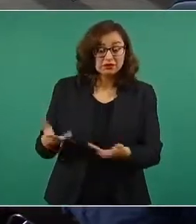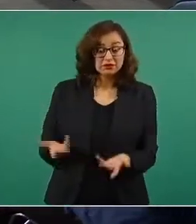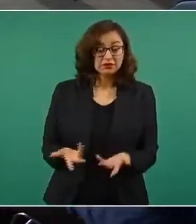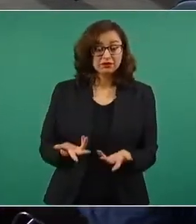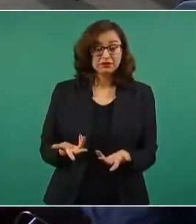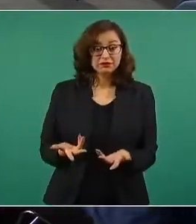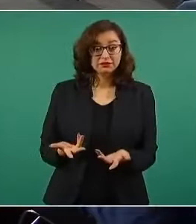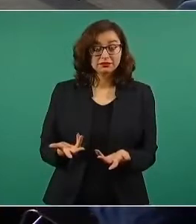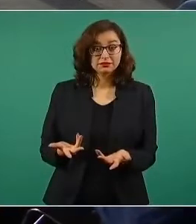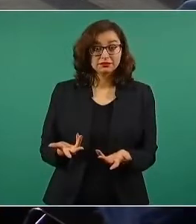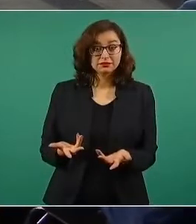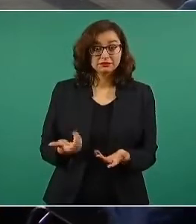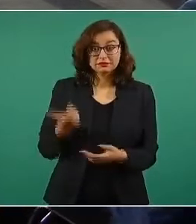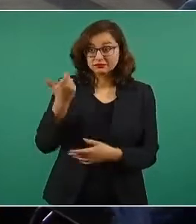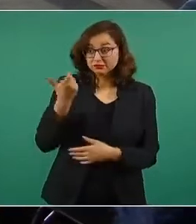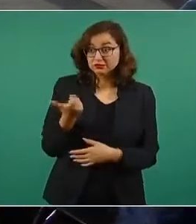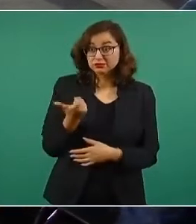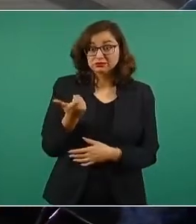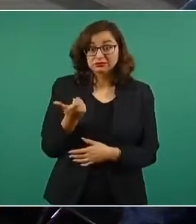dinero del pueblo.